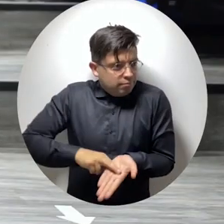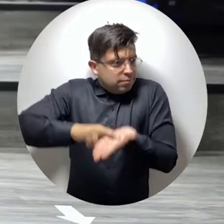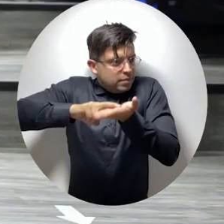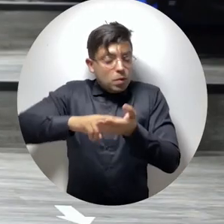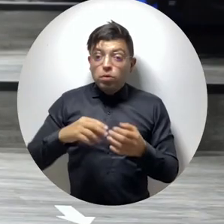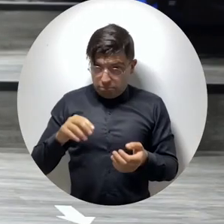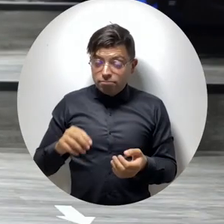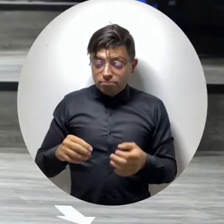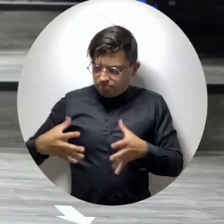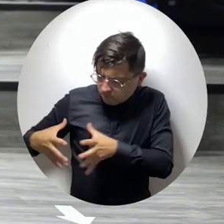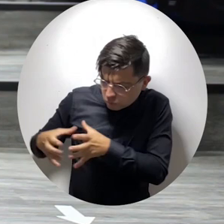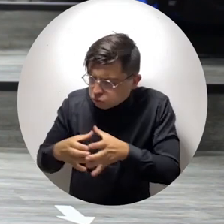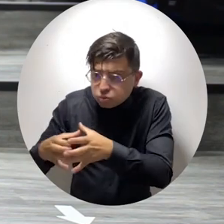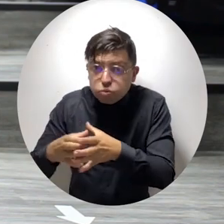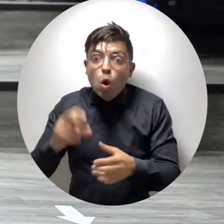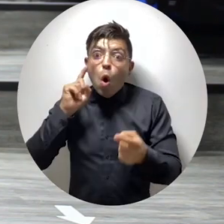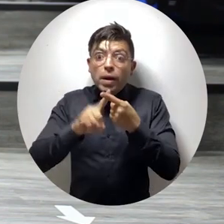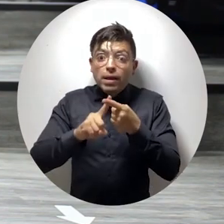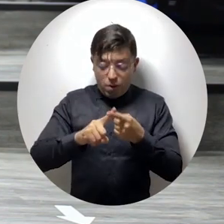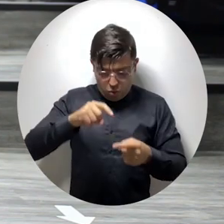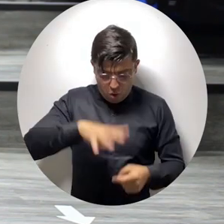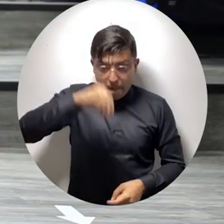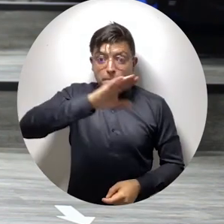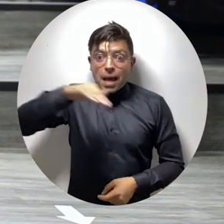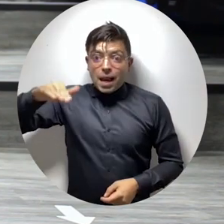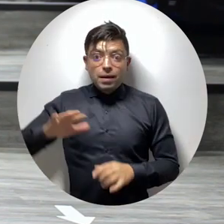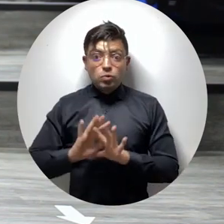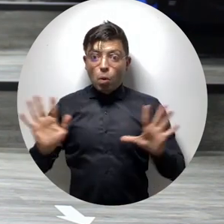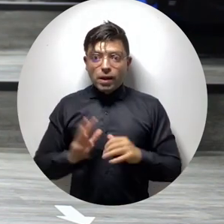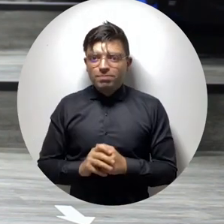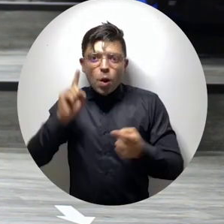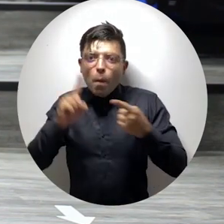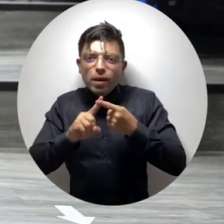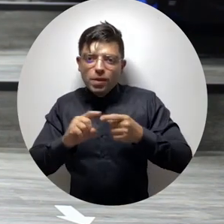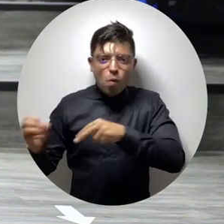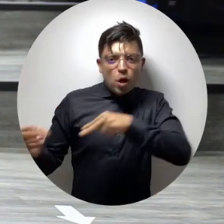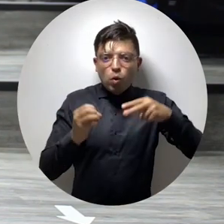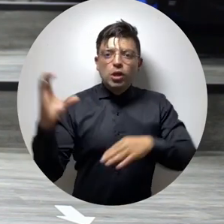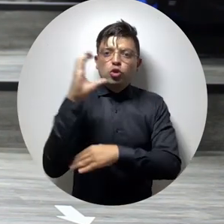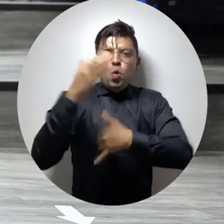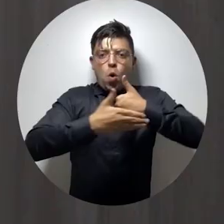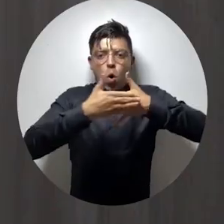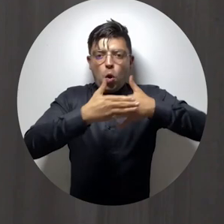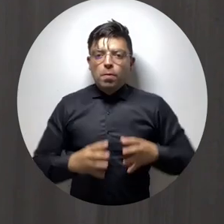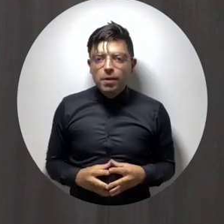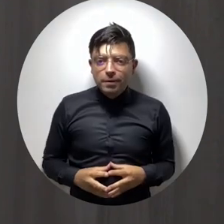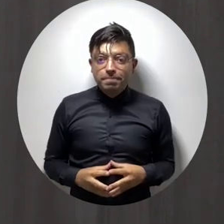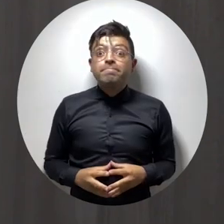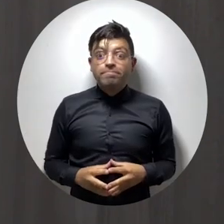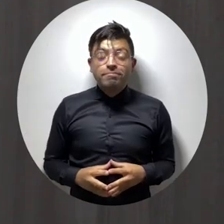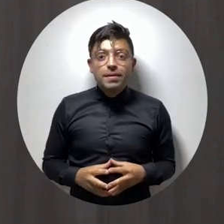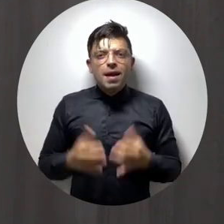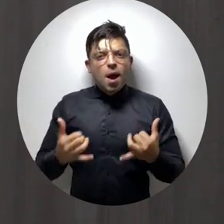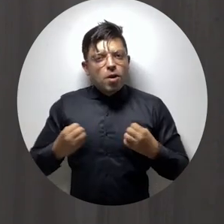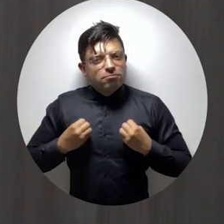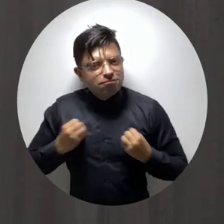fue un movimiento no solo para el Magdalena, este movimiento fue para la educación colombiana. Ahora se